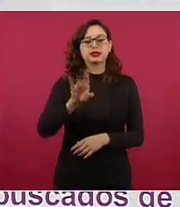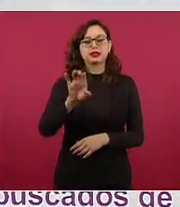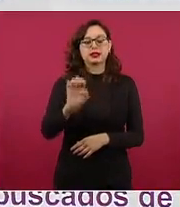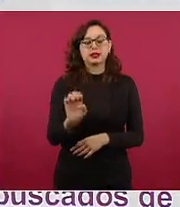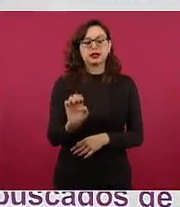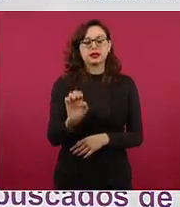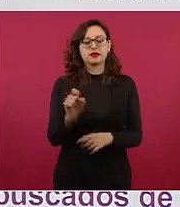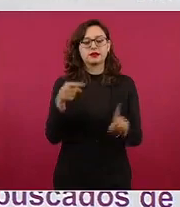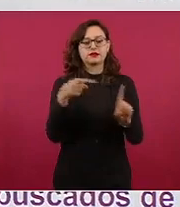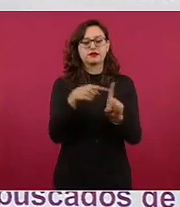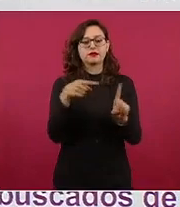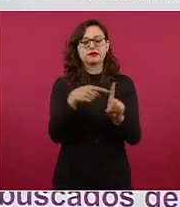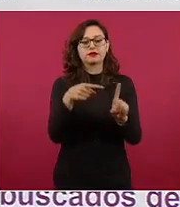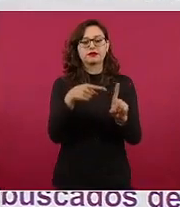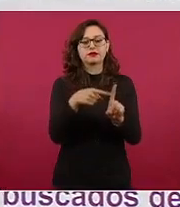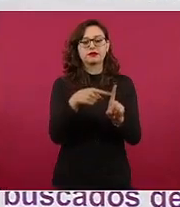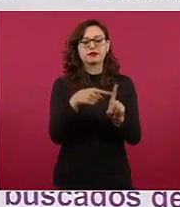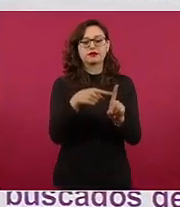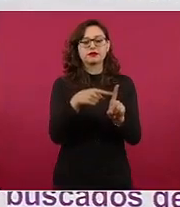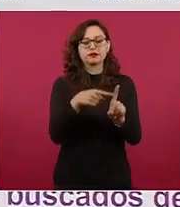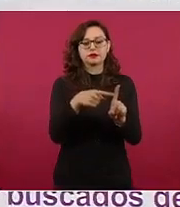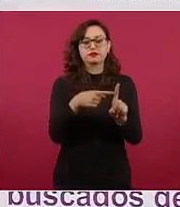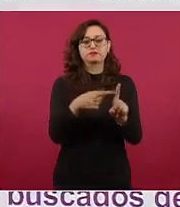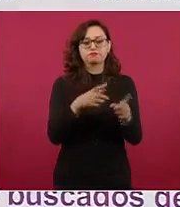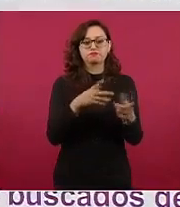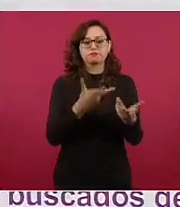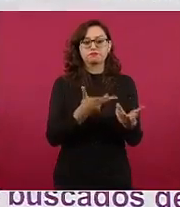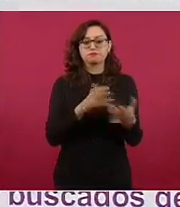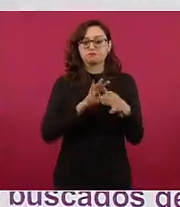era simpatizante nuestro